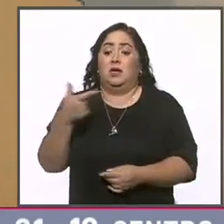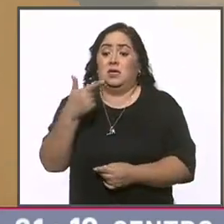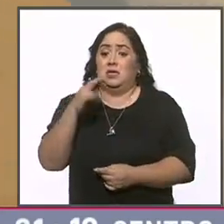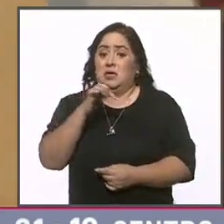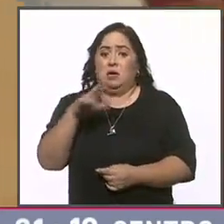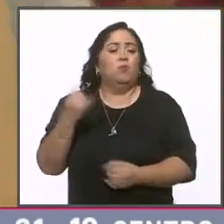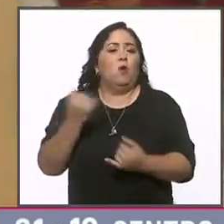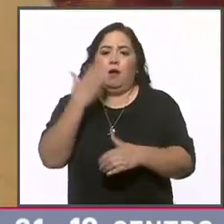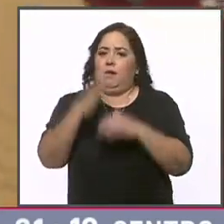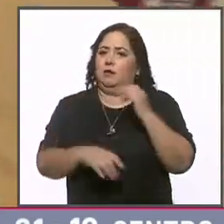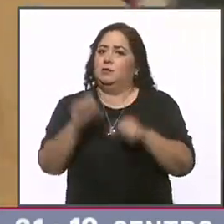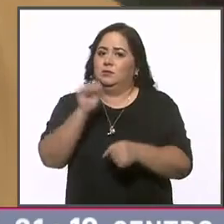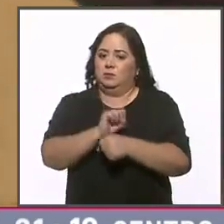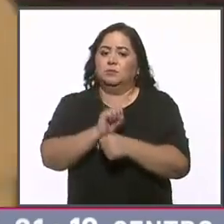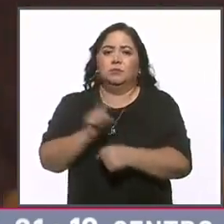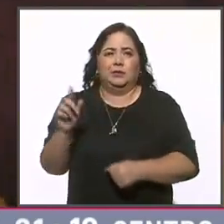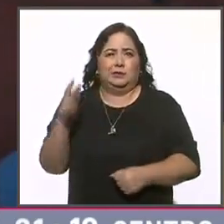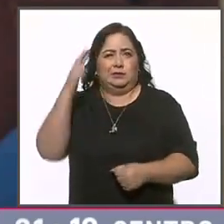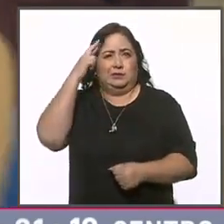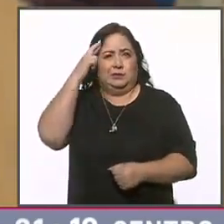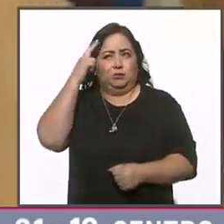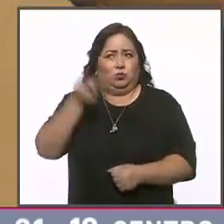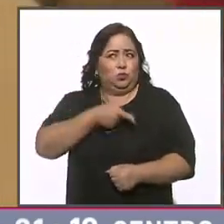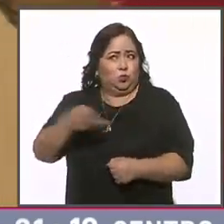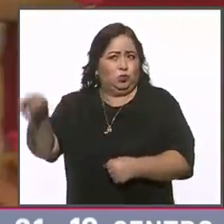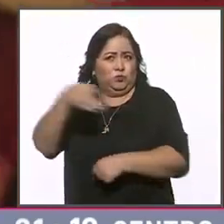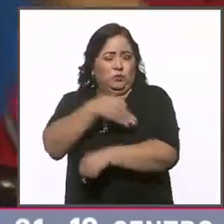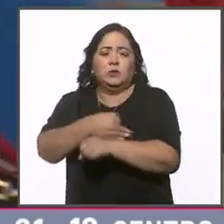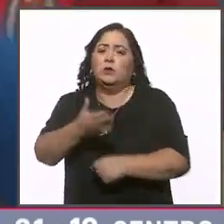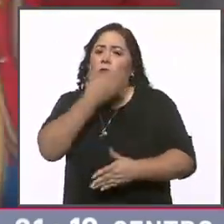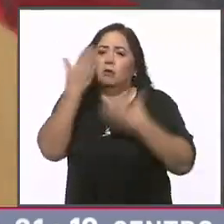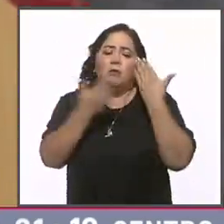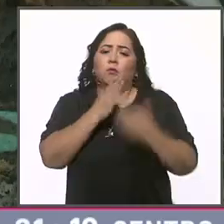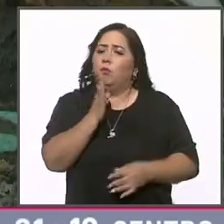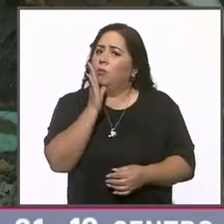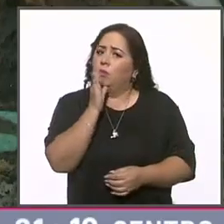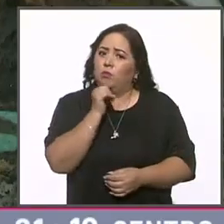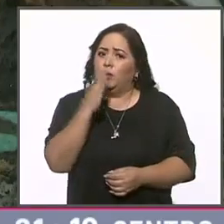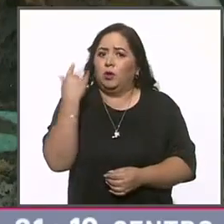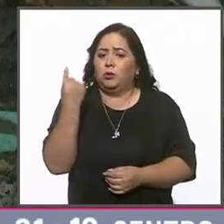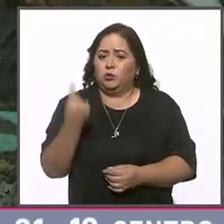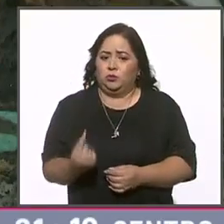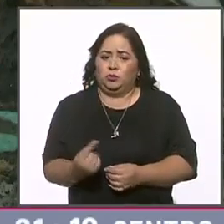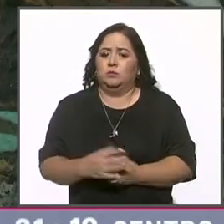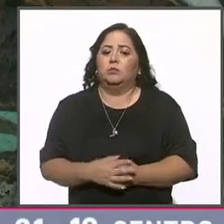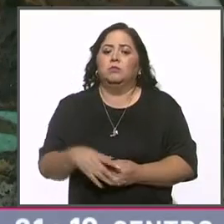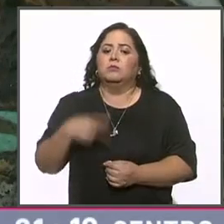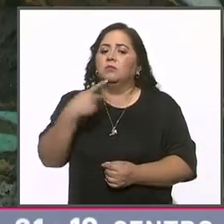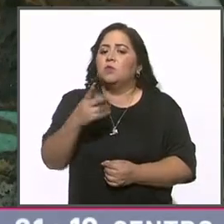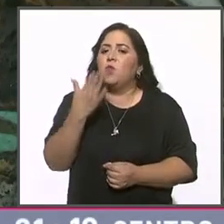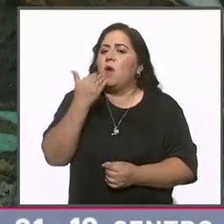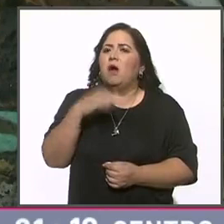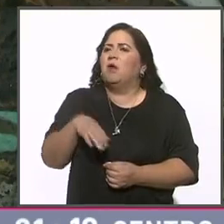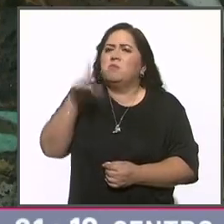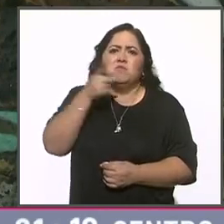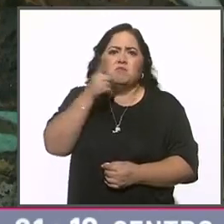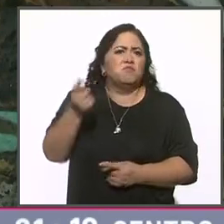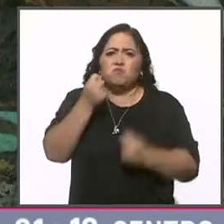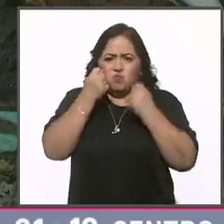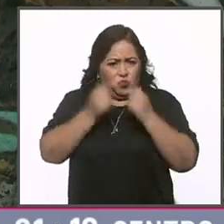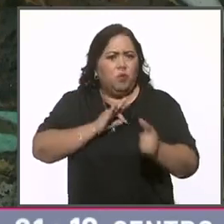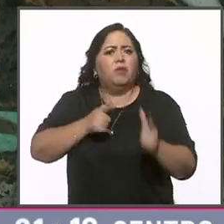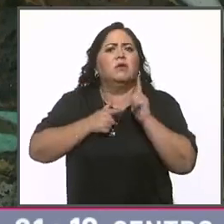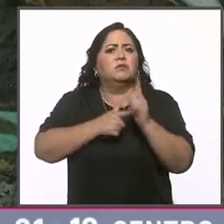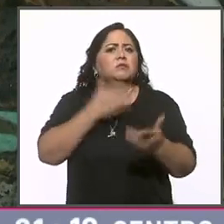concluyó la secundaria. Recuerda que la pobreza en su familia le impidió estudiar cuando era niño. Dicen que no hay edad, no hay edad para